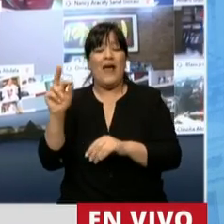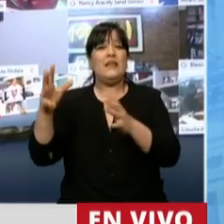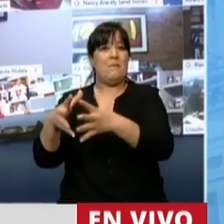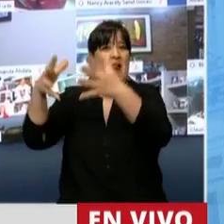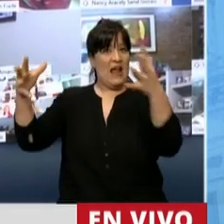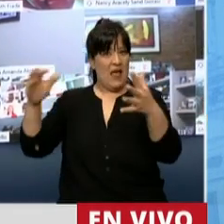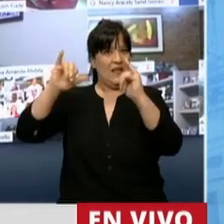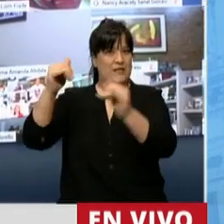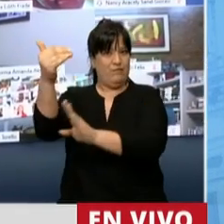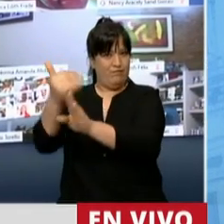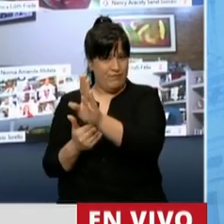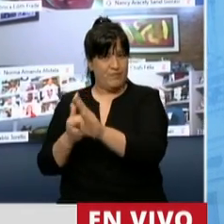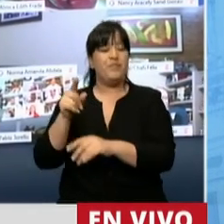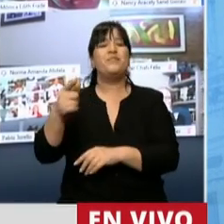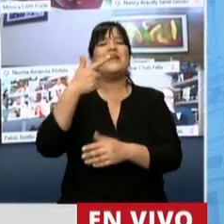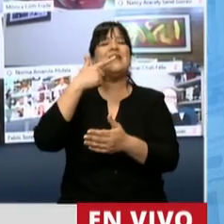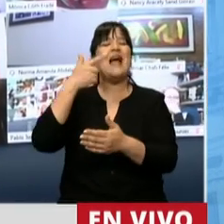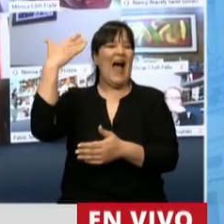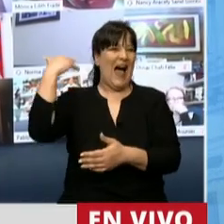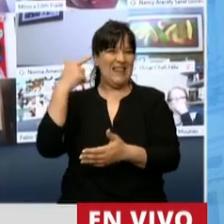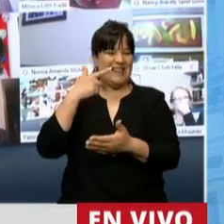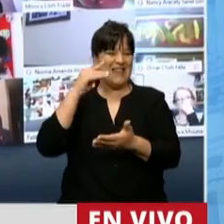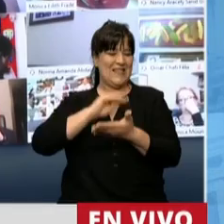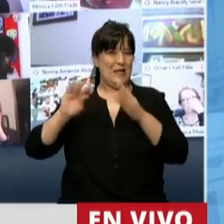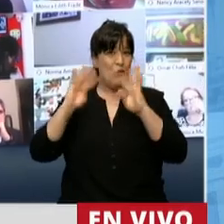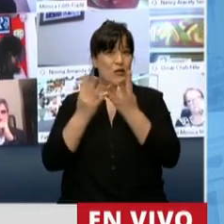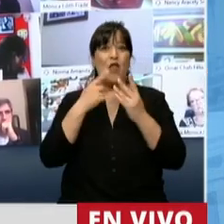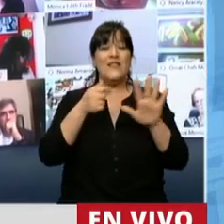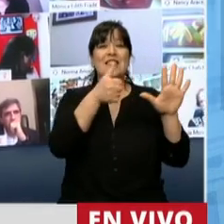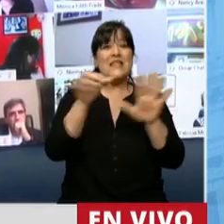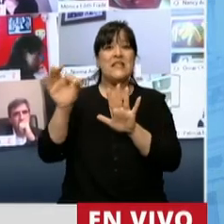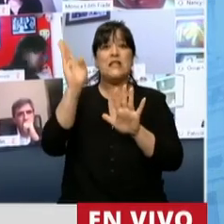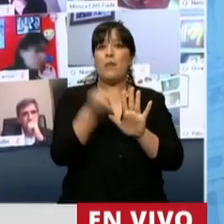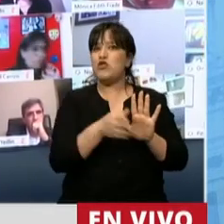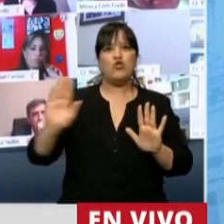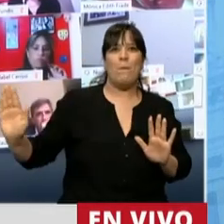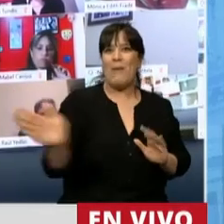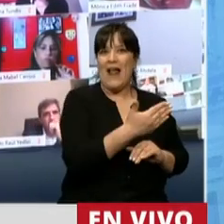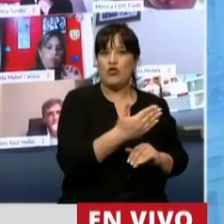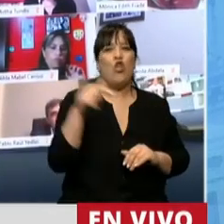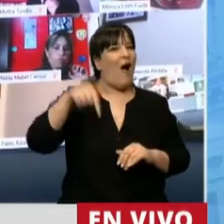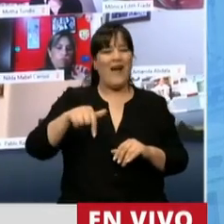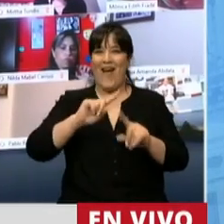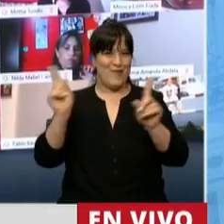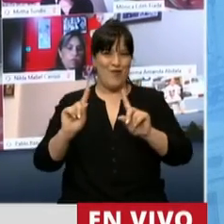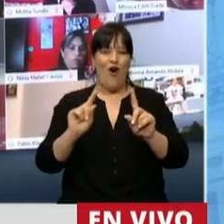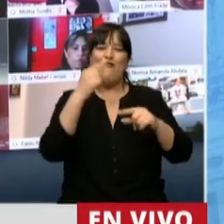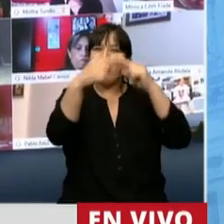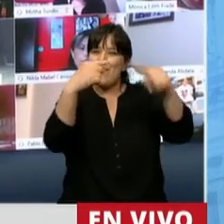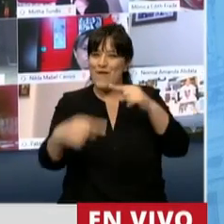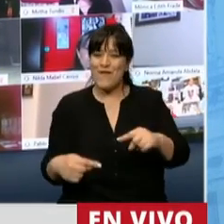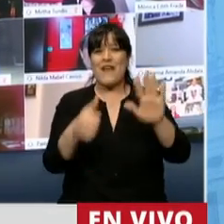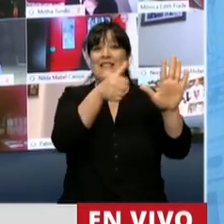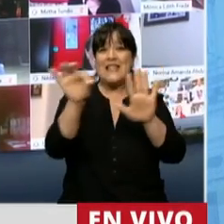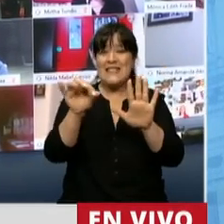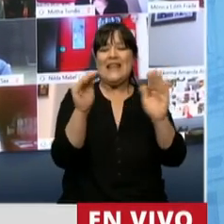empresas en la media sanción anterior nuestra 60% era para todas y aquí efectivamente es 60